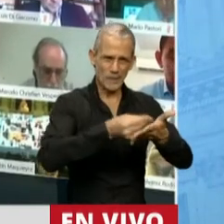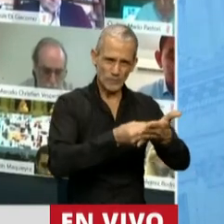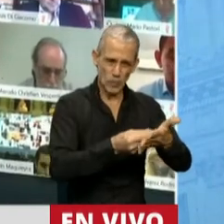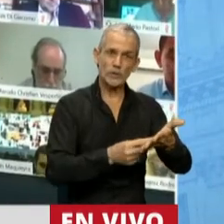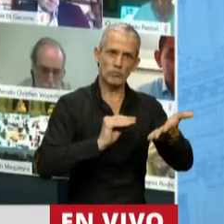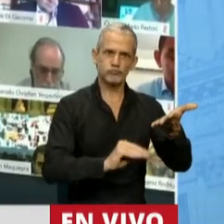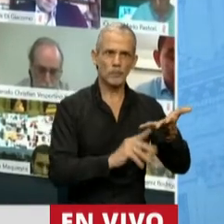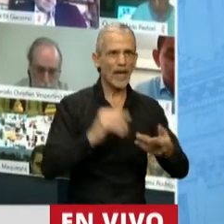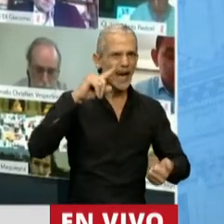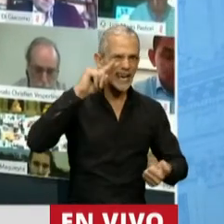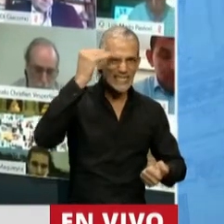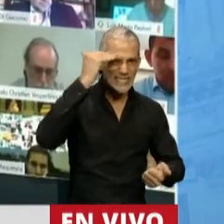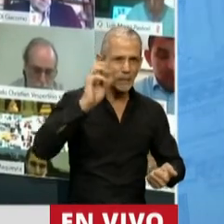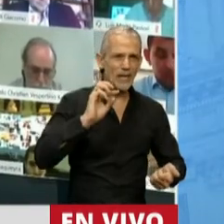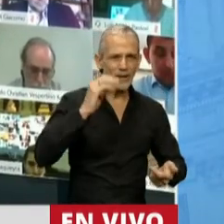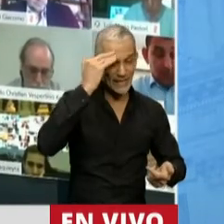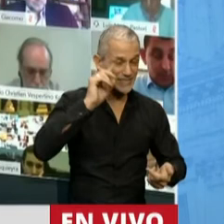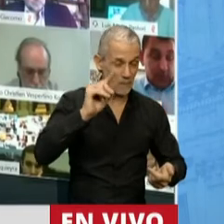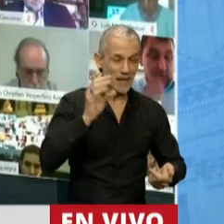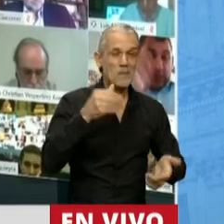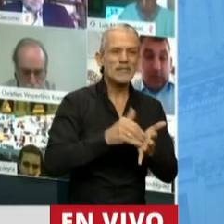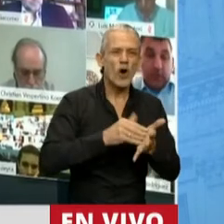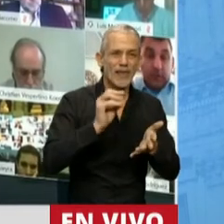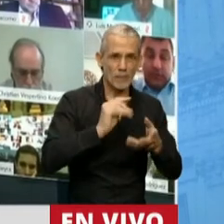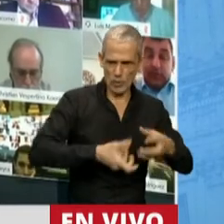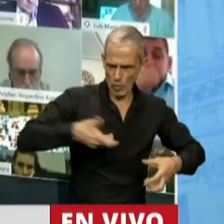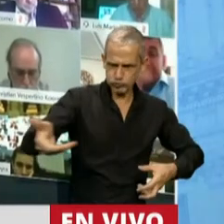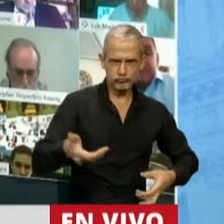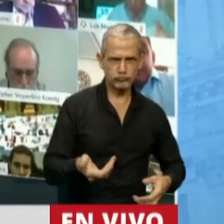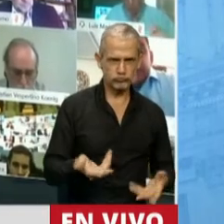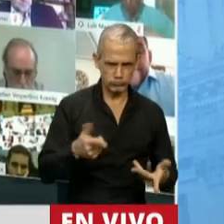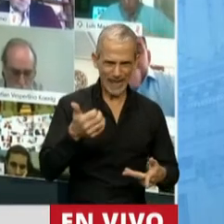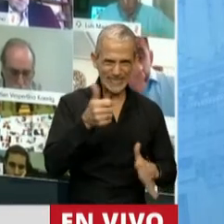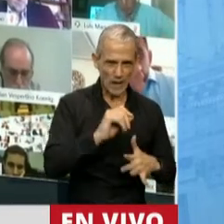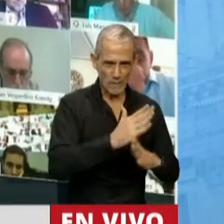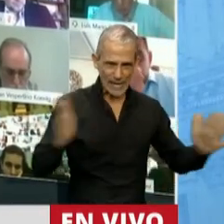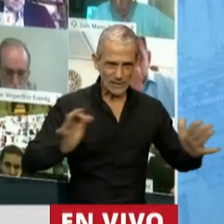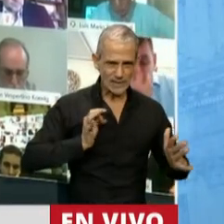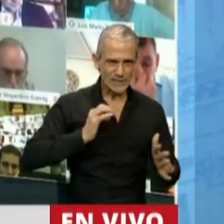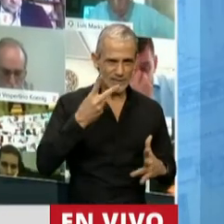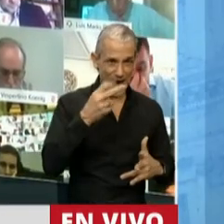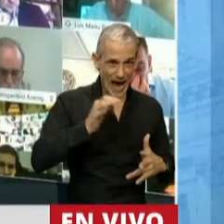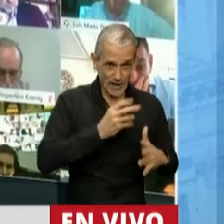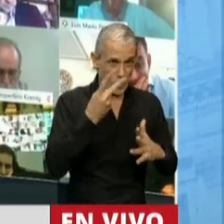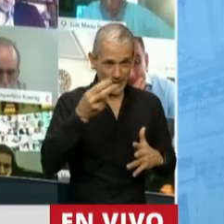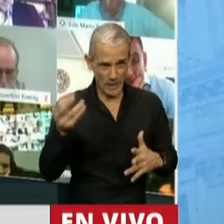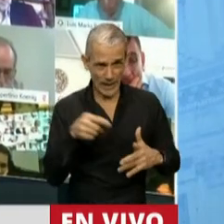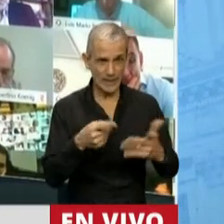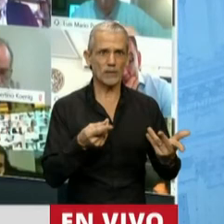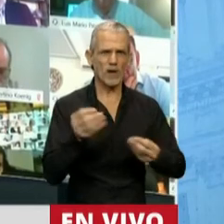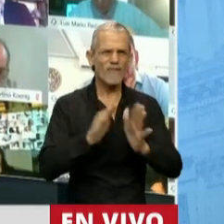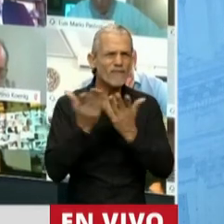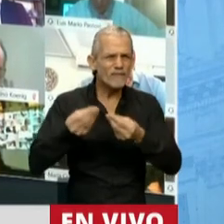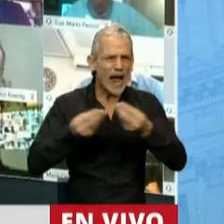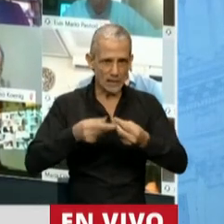capital por 15.000 millones de pesos en este semestre, no más de 2020. Sobre los balances de la empresa tiene que